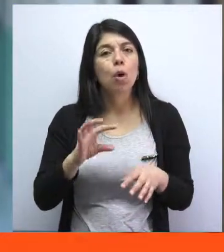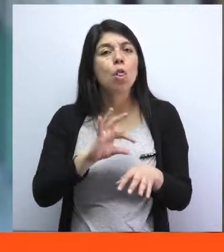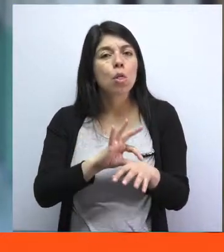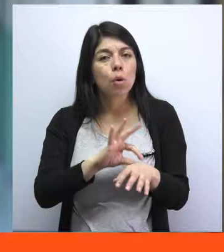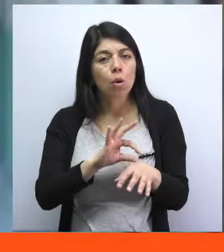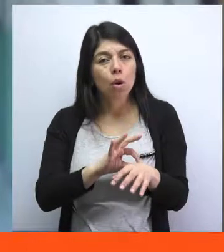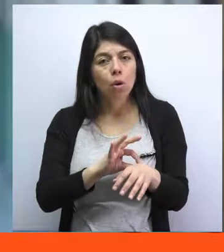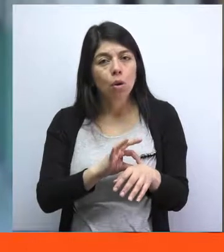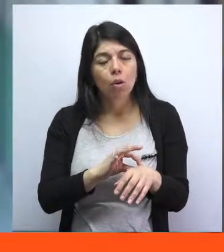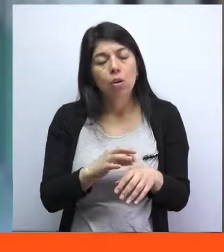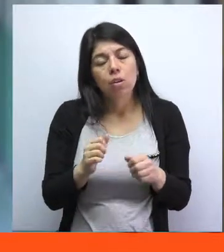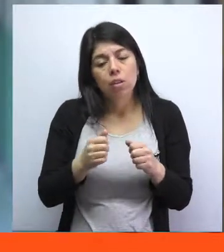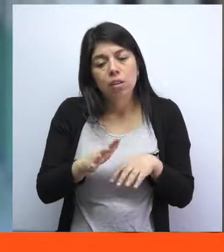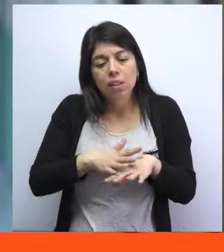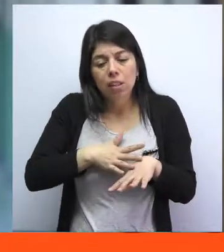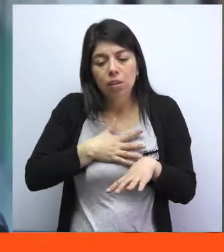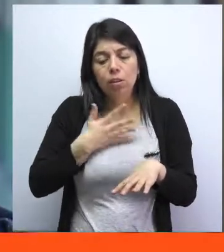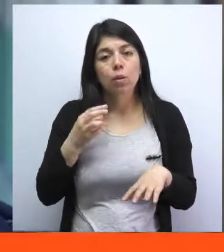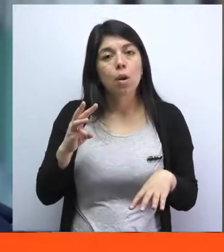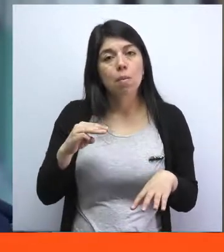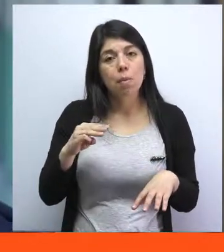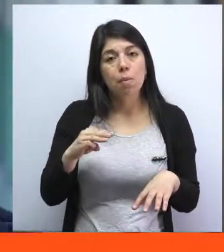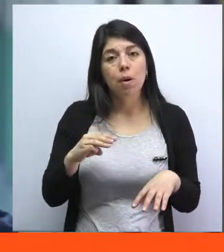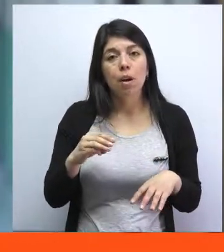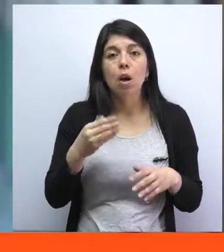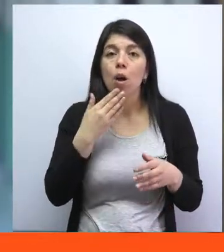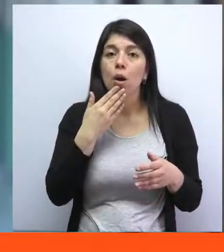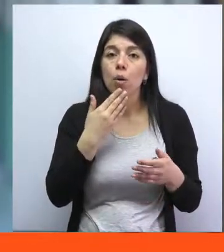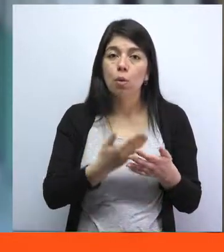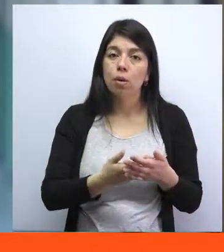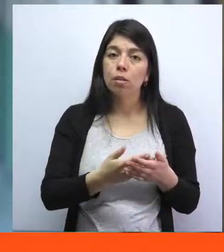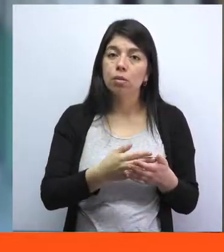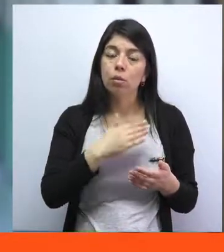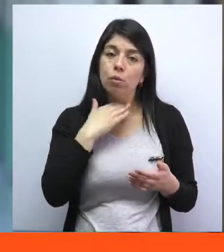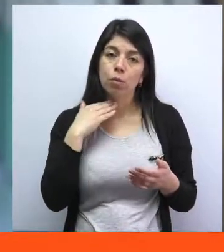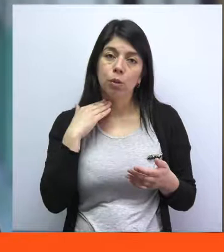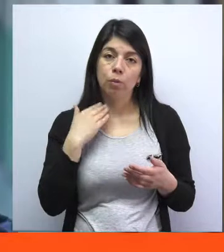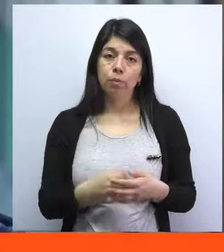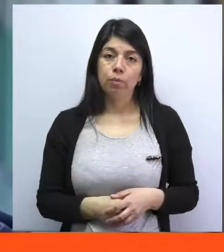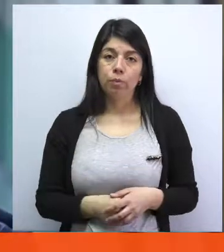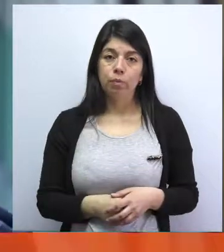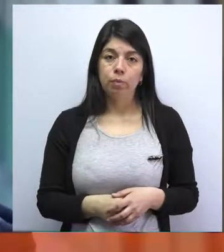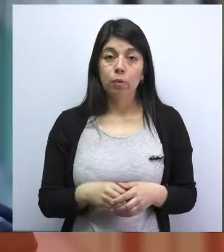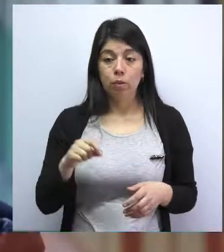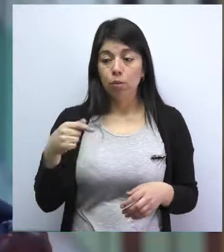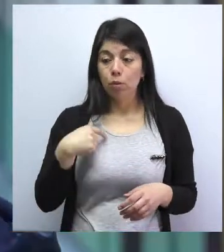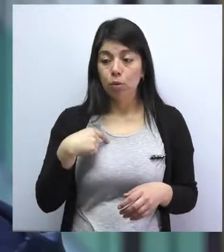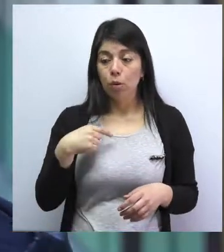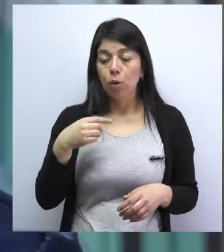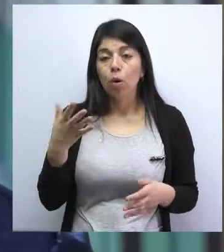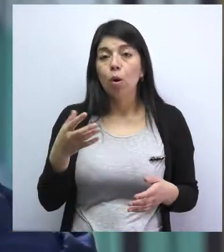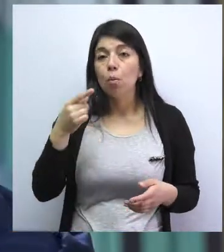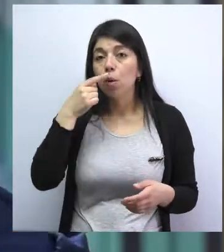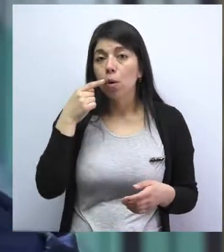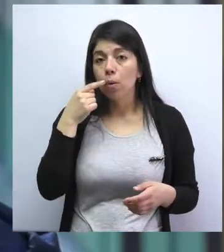Antonia sobre su hija porque fue terrible lo que le pasó y yo como hombre no